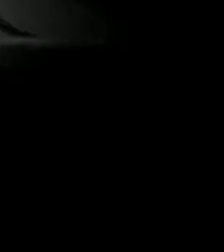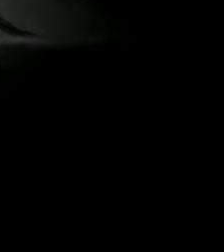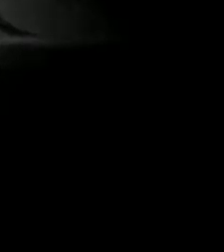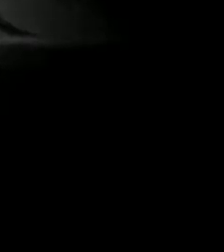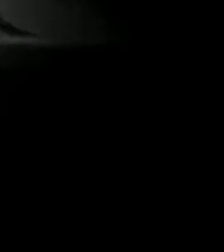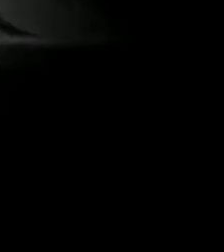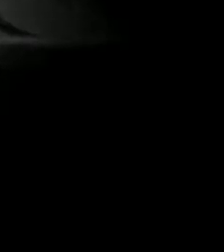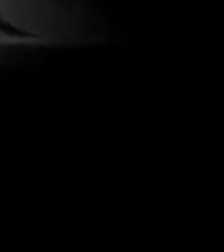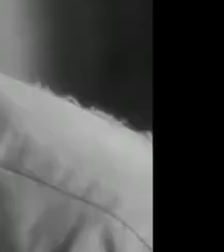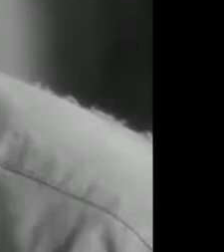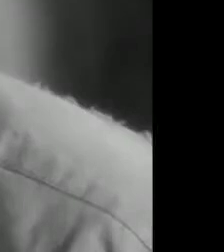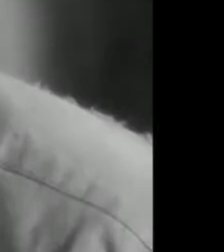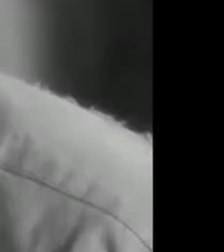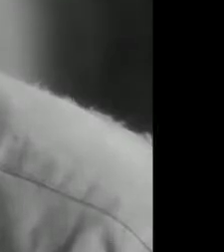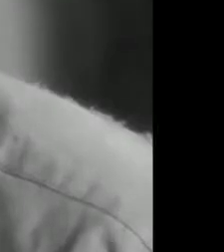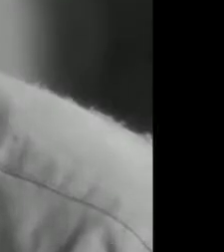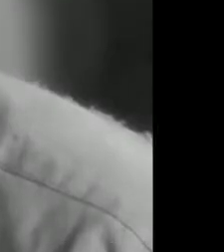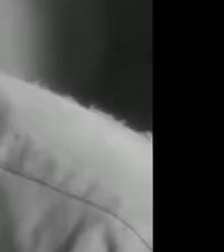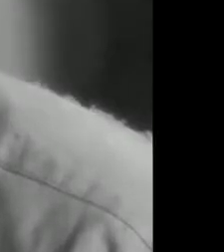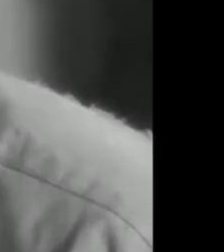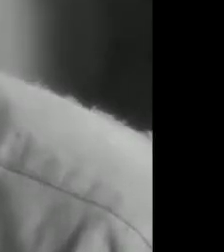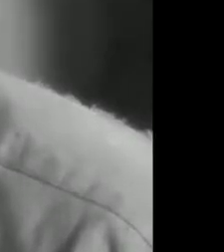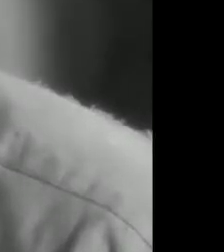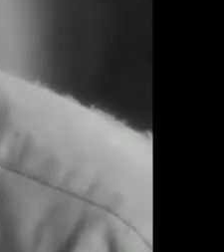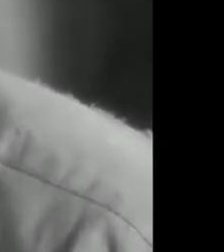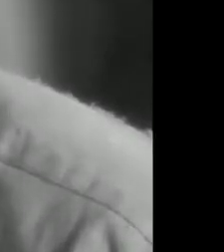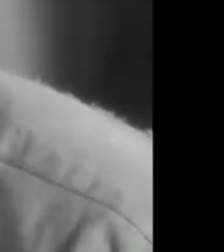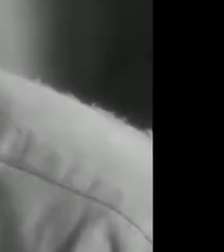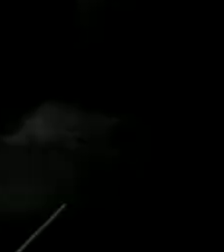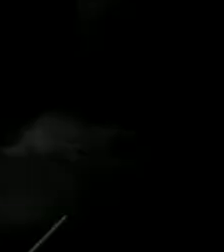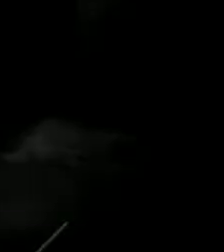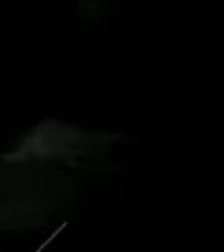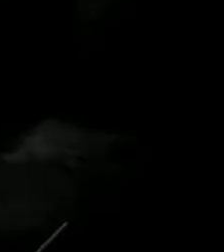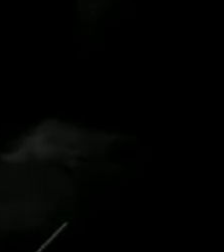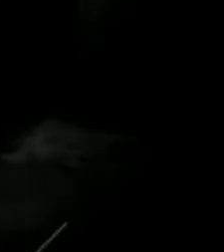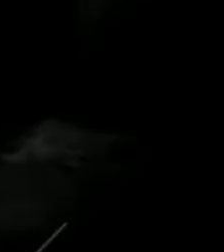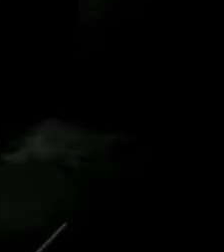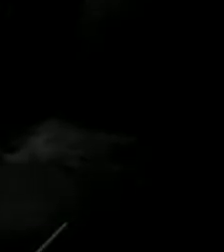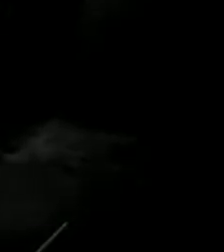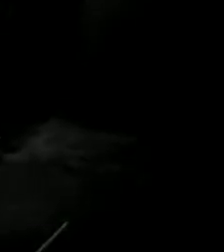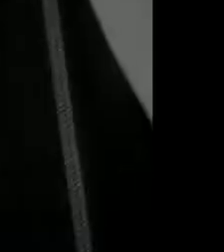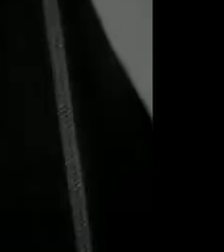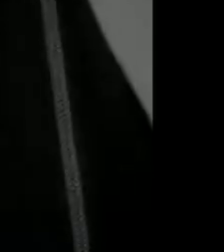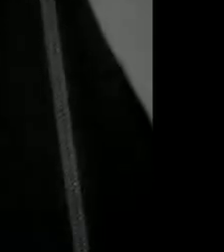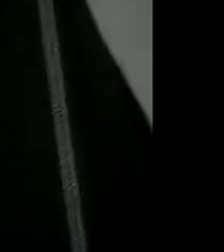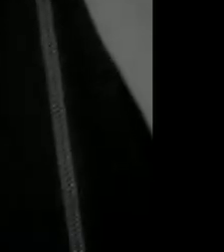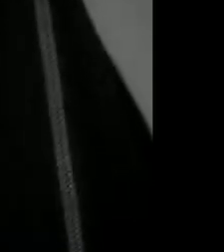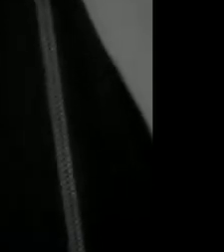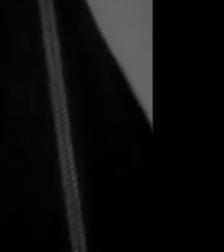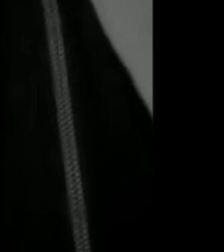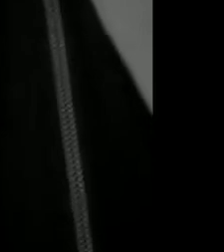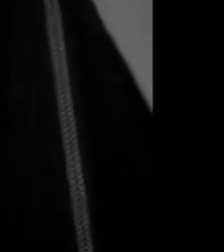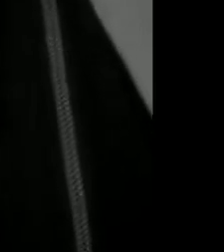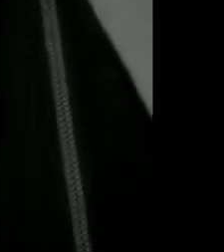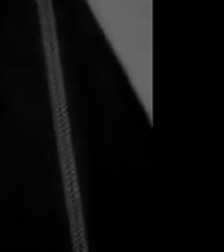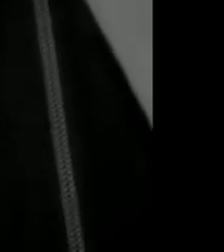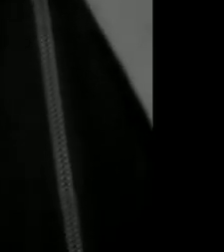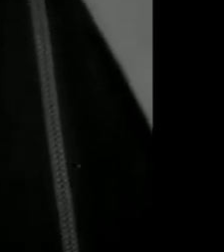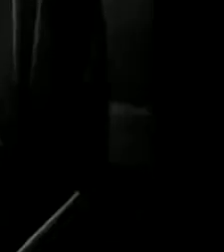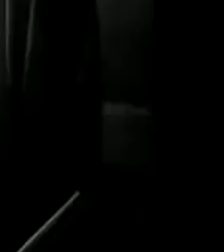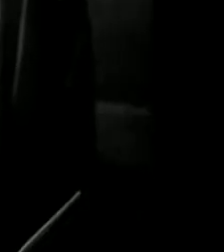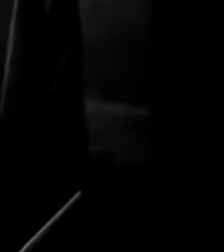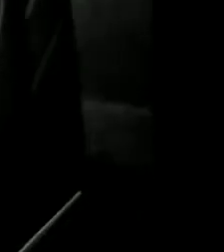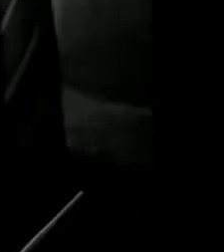no hago más que acordarme de ella. Siempre, a toda hora y en todas partes. ¿Qué se te ofrece? Quiero aprender a leer una carta.